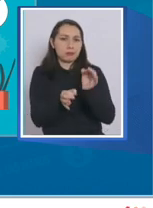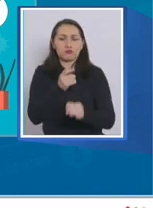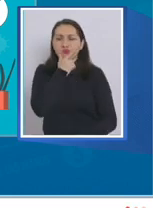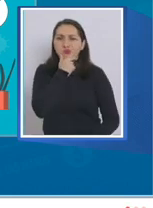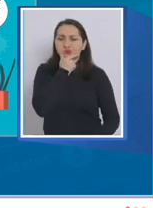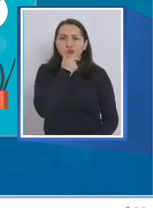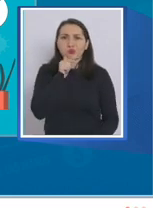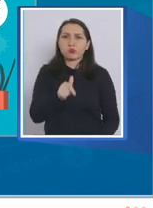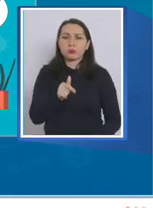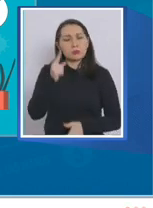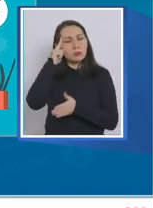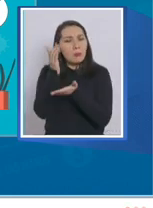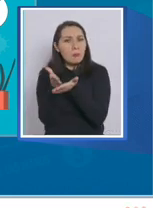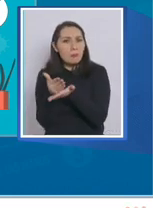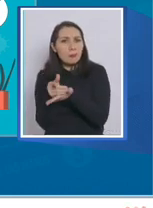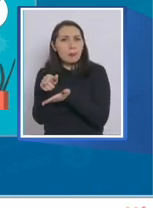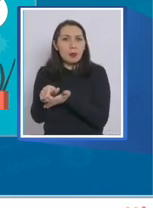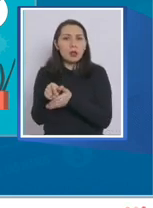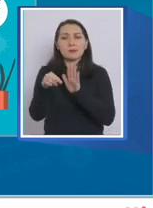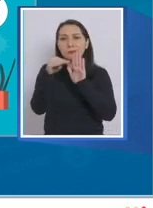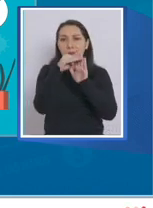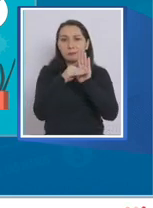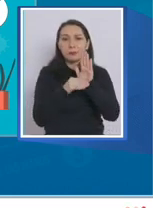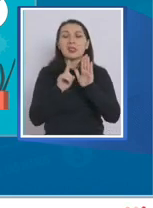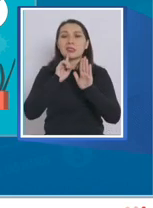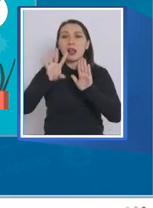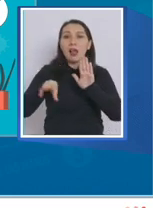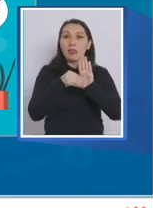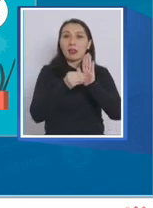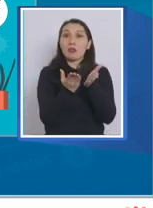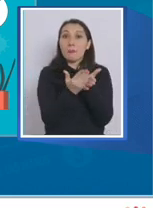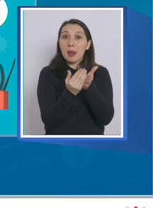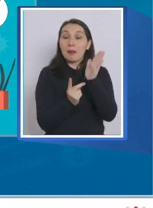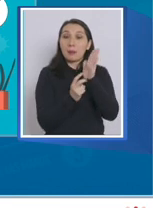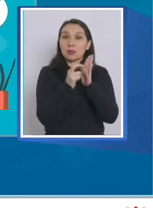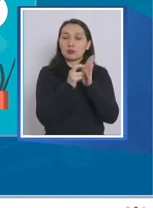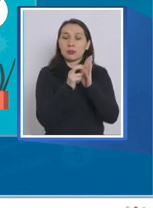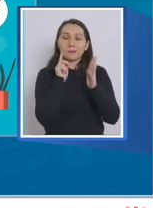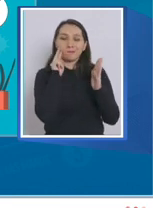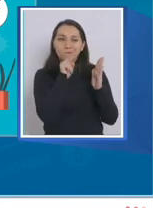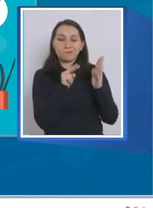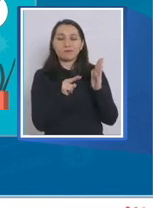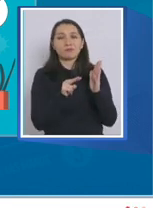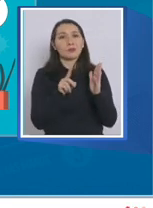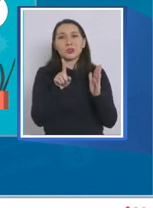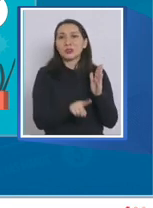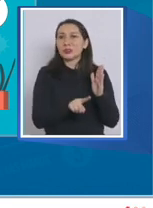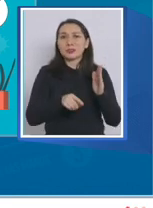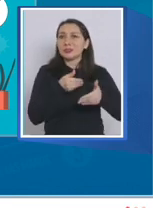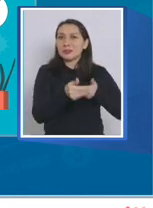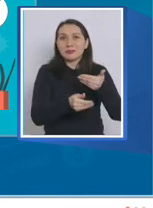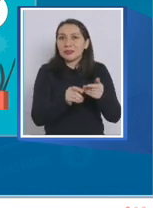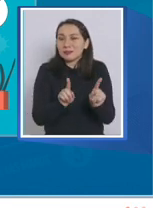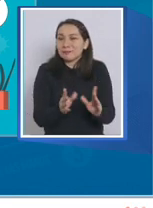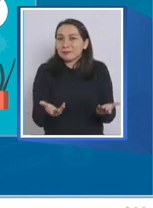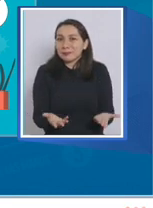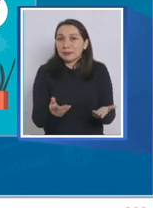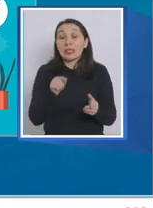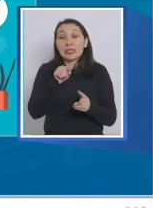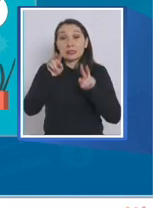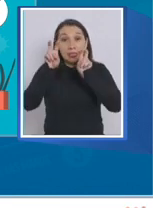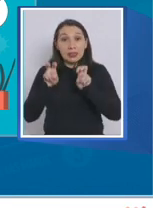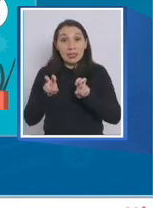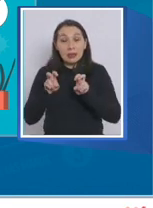cuestionan que las tácticas o conjunto de medidas que incluye el Plan Paso a Paso están perdiendo efectividad. En ese